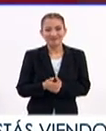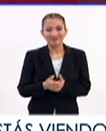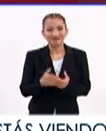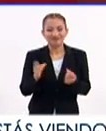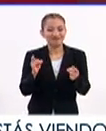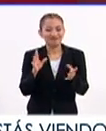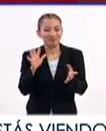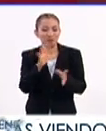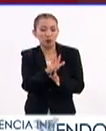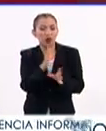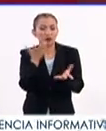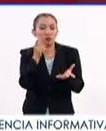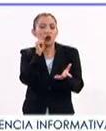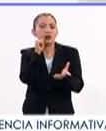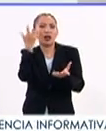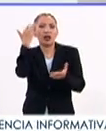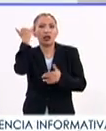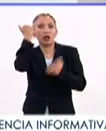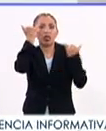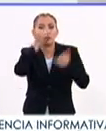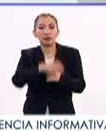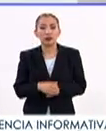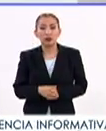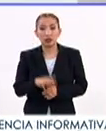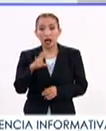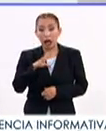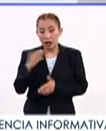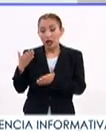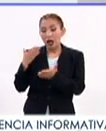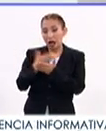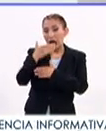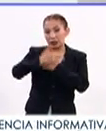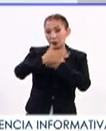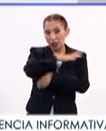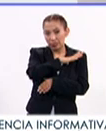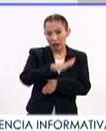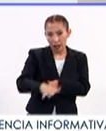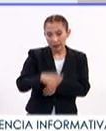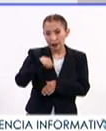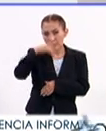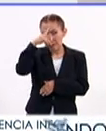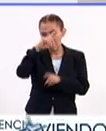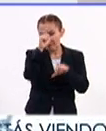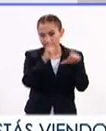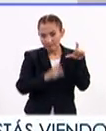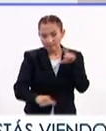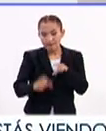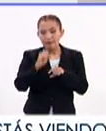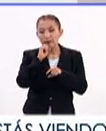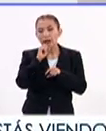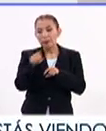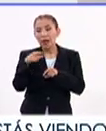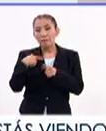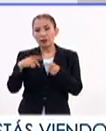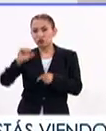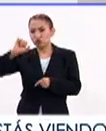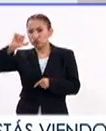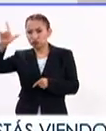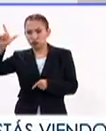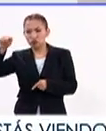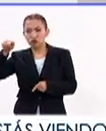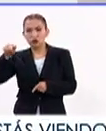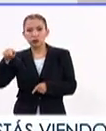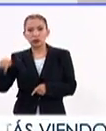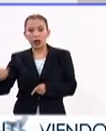prácticamente por policías. Involucrarán además del Archivo General de la Nación a especialistas